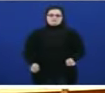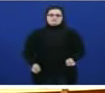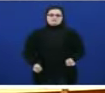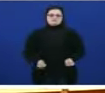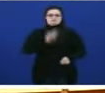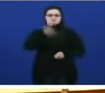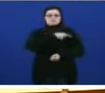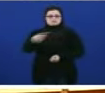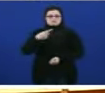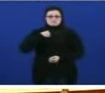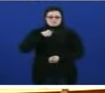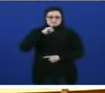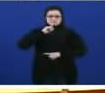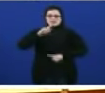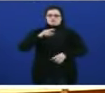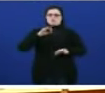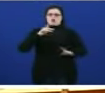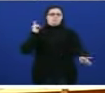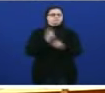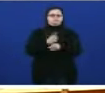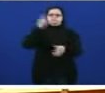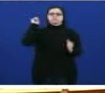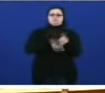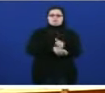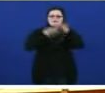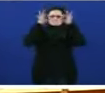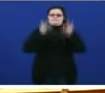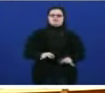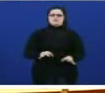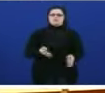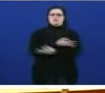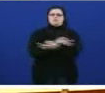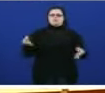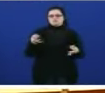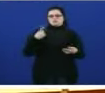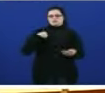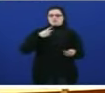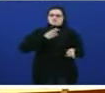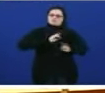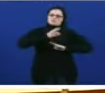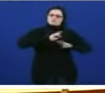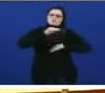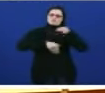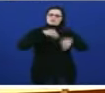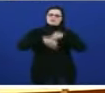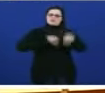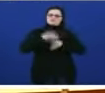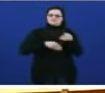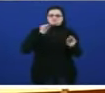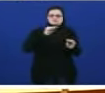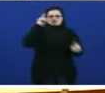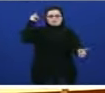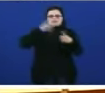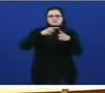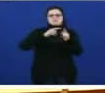señorías nacionalistas fomos unha oposición dura firme e rigurosa respondendo as expectativas dos nosos votantes mas tivemos